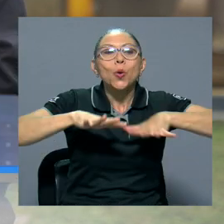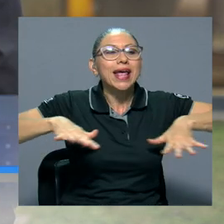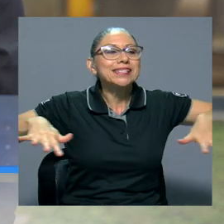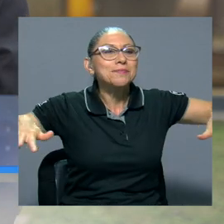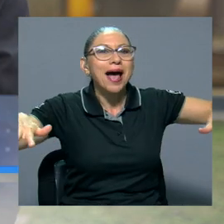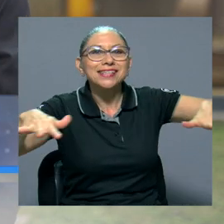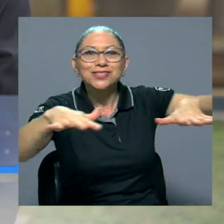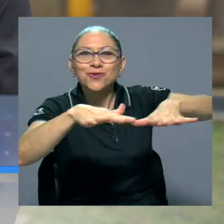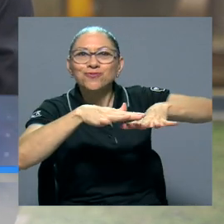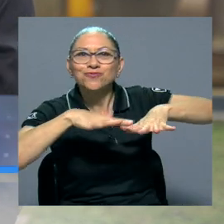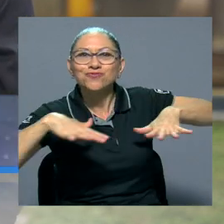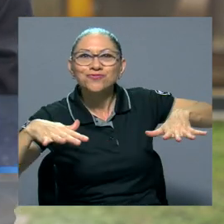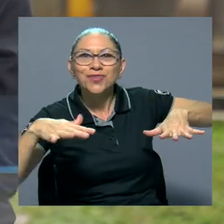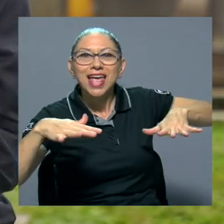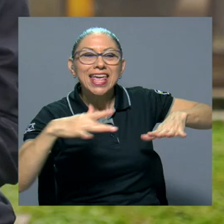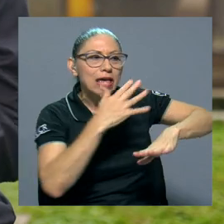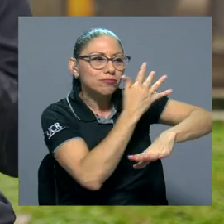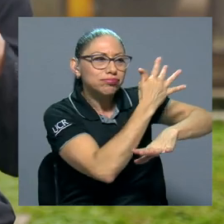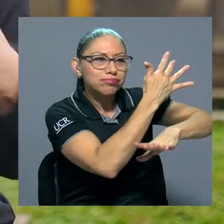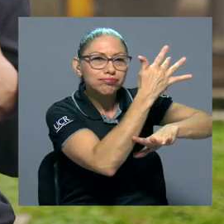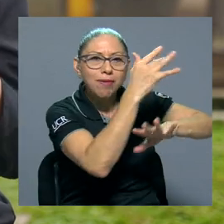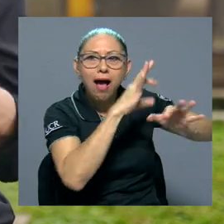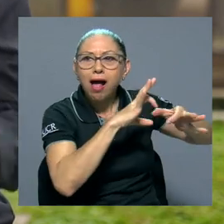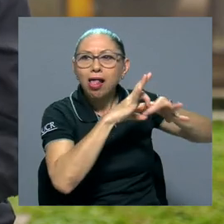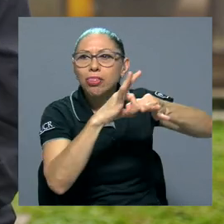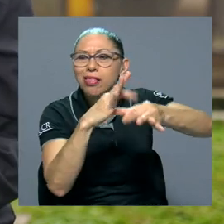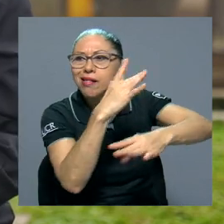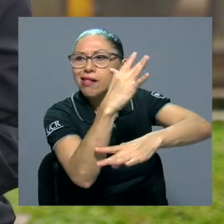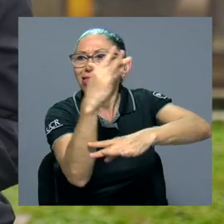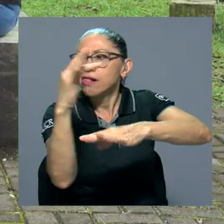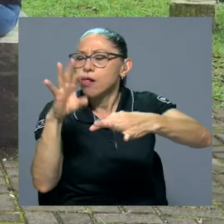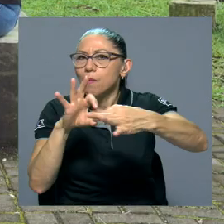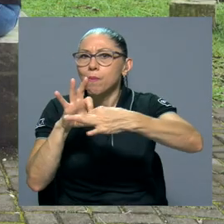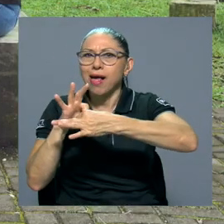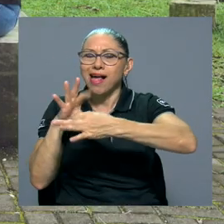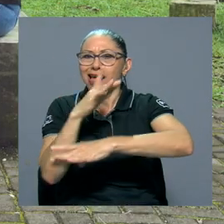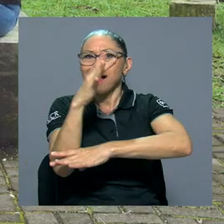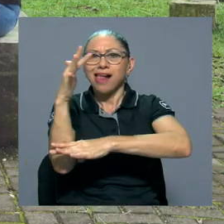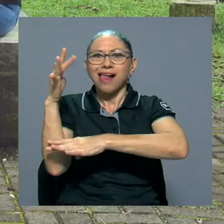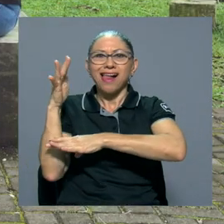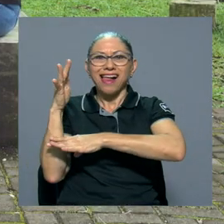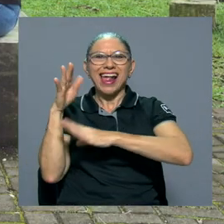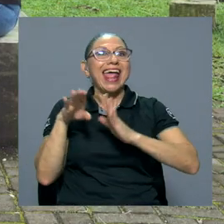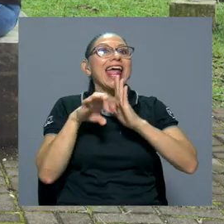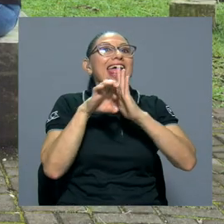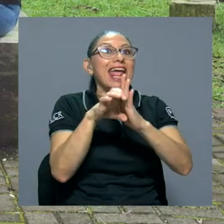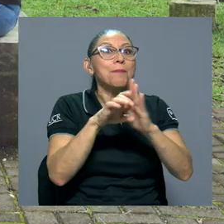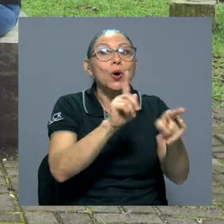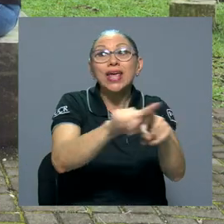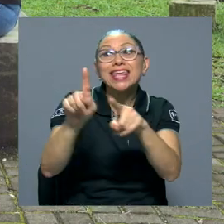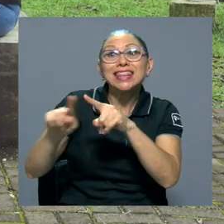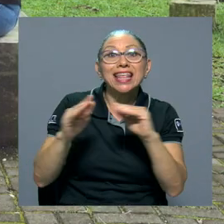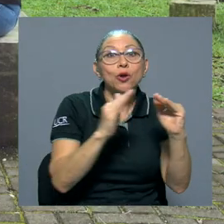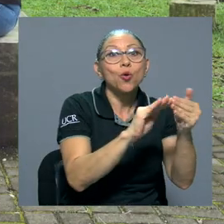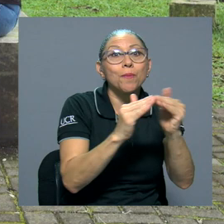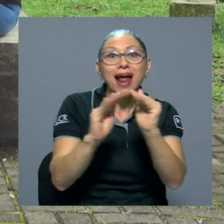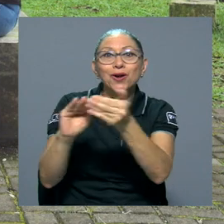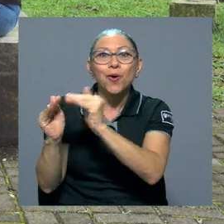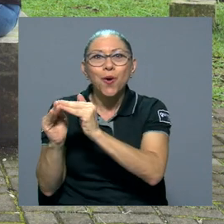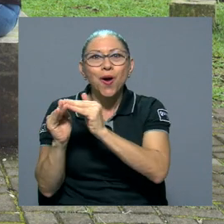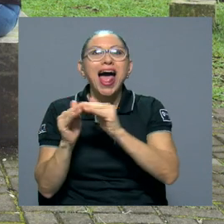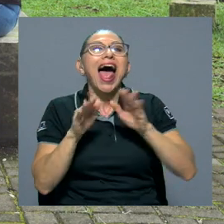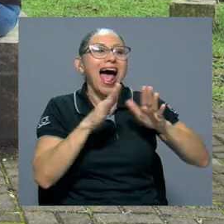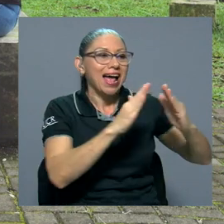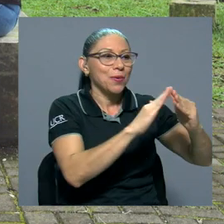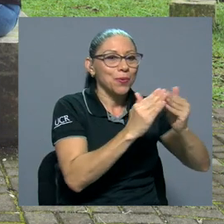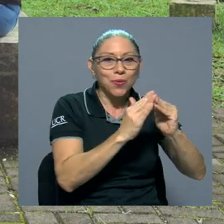delimitado, que conecta ecosistemas, finalmente. Uno interurbano lo hace entre las ciudades para tratar de